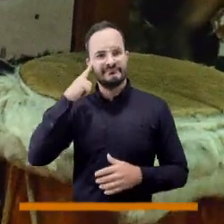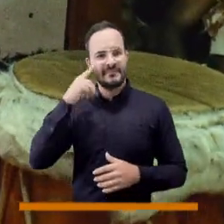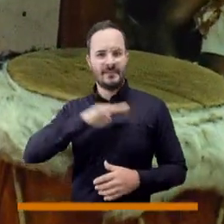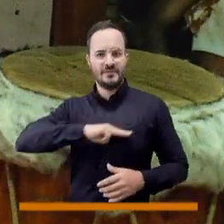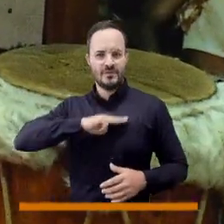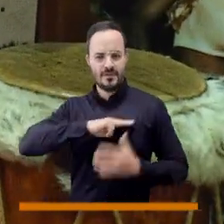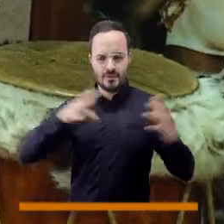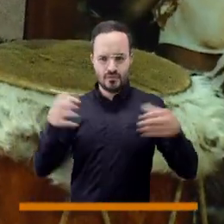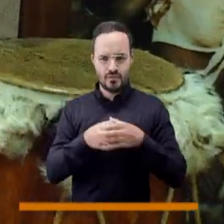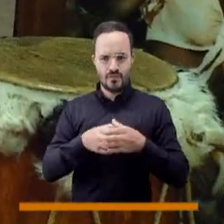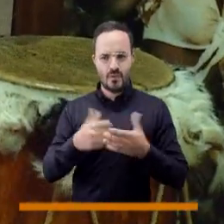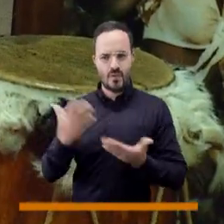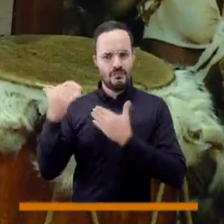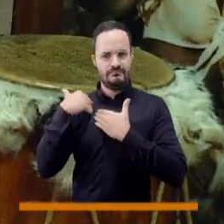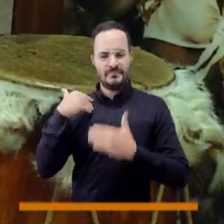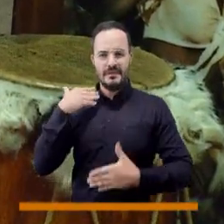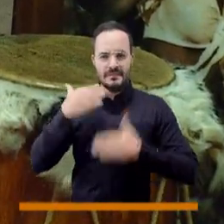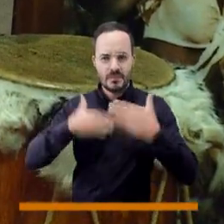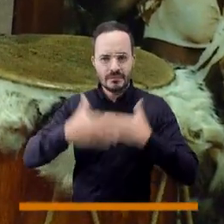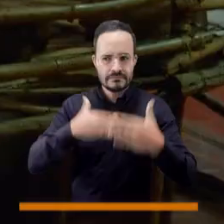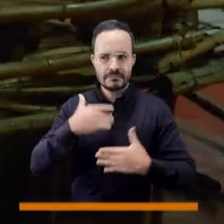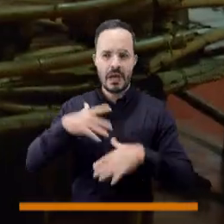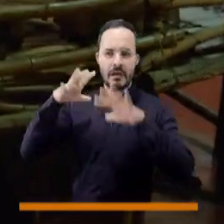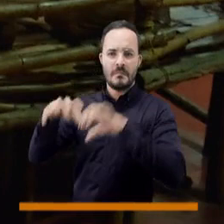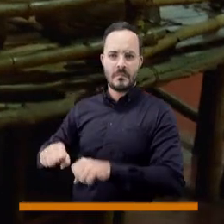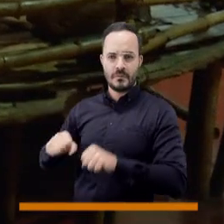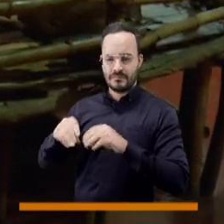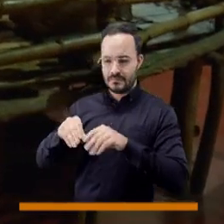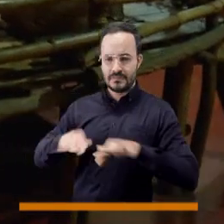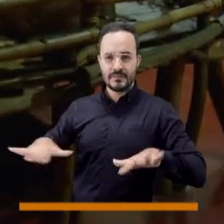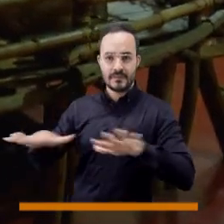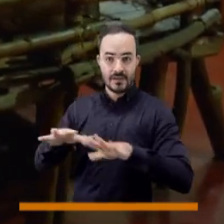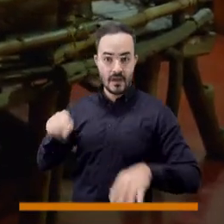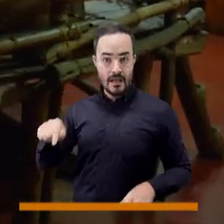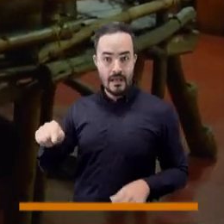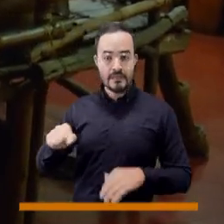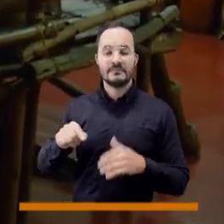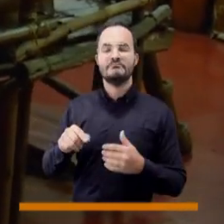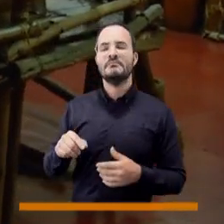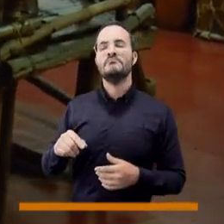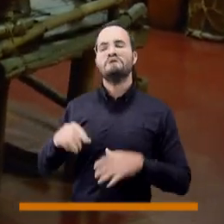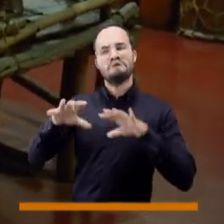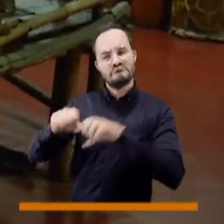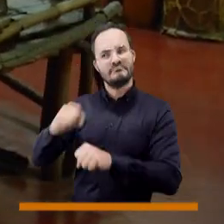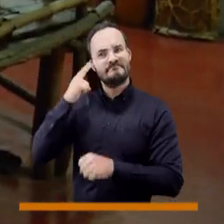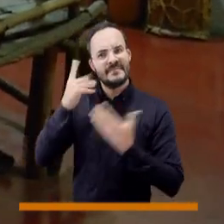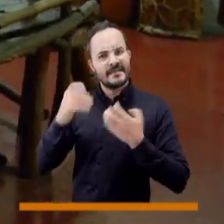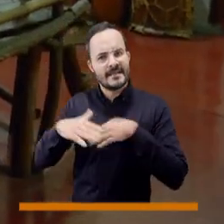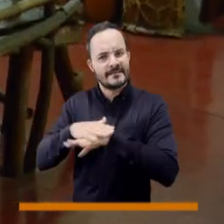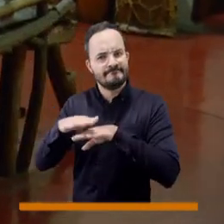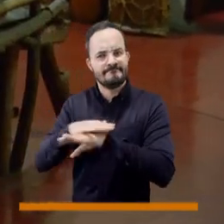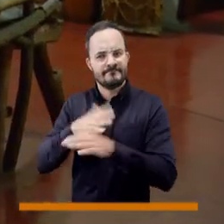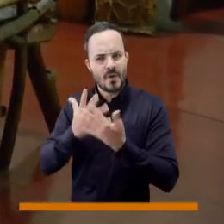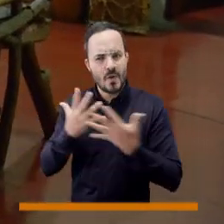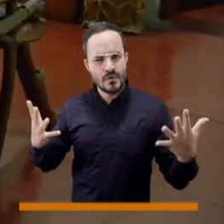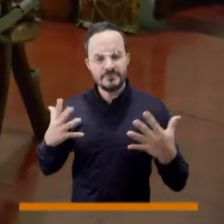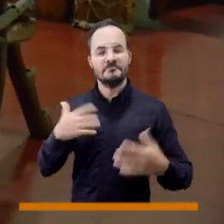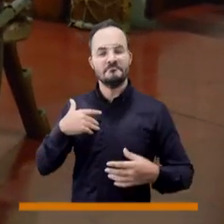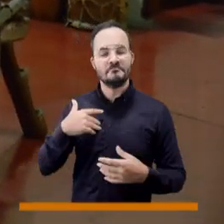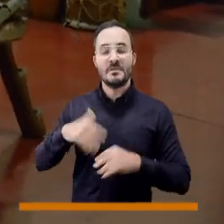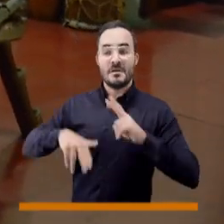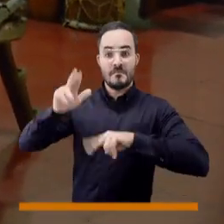dos terrenos y construyeron esta edificación para tener un lugar propio en